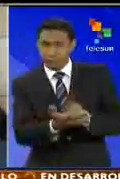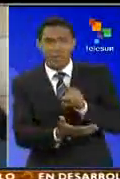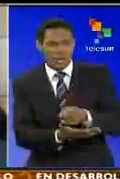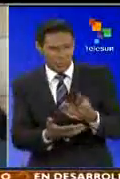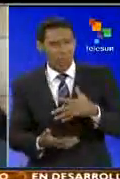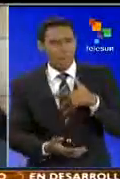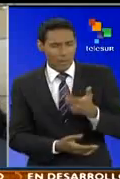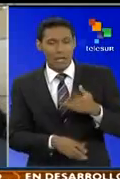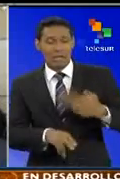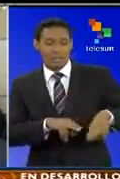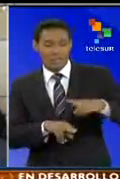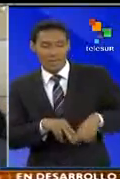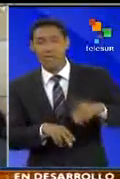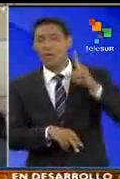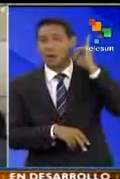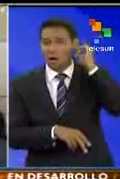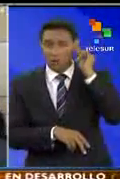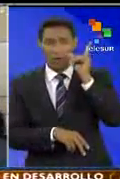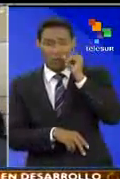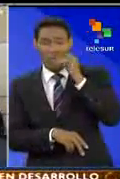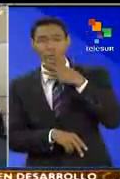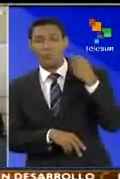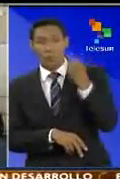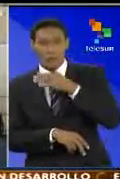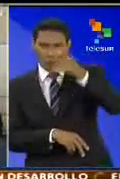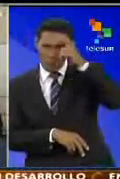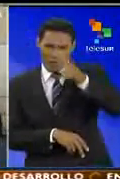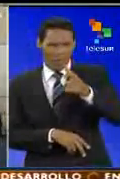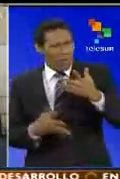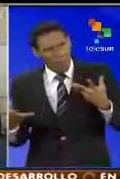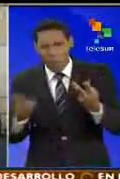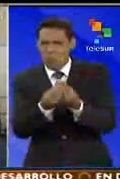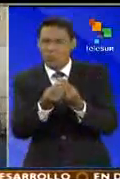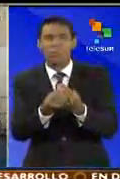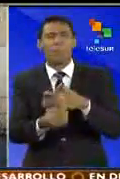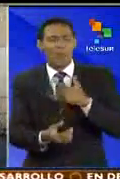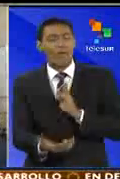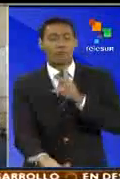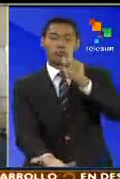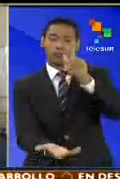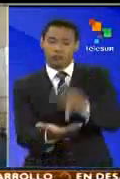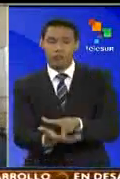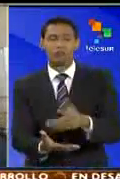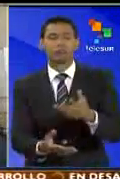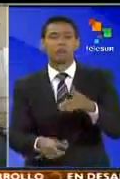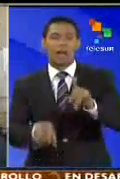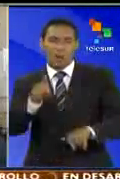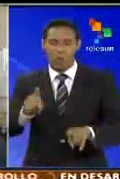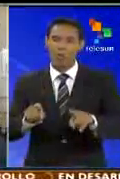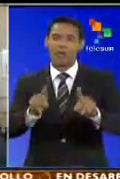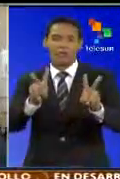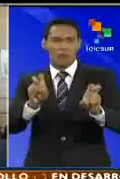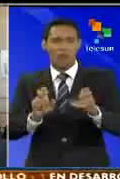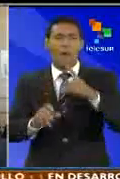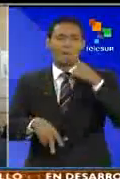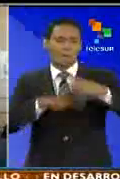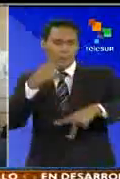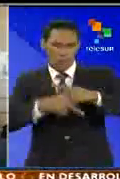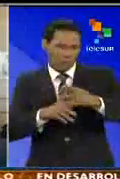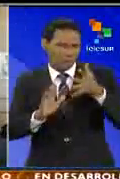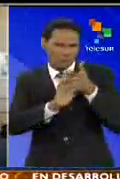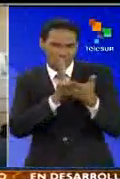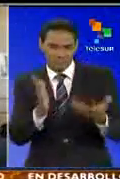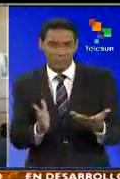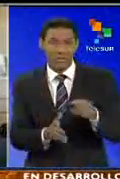que niños, niñas y adolescentes y el pueblo en general participen en la construcción de políticas públicas en lo concreto, por lo